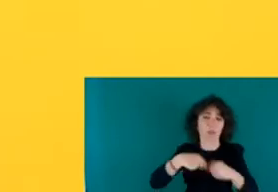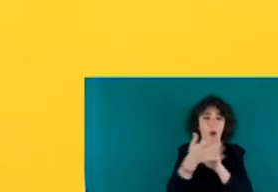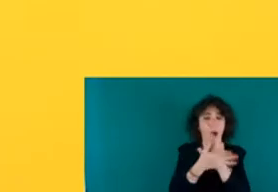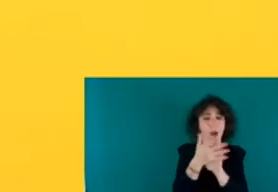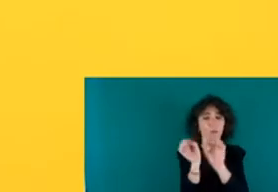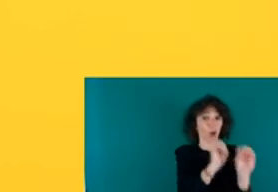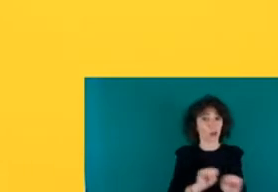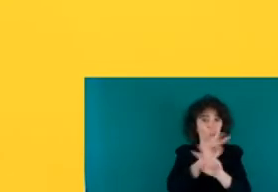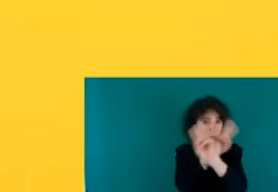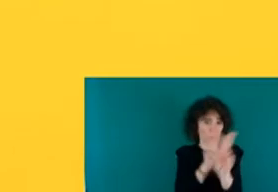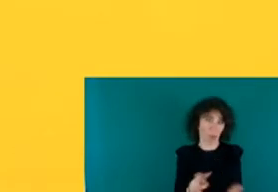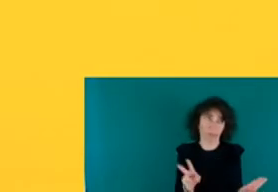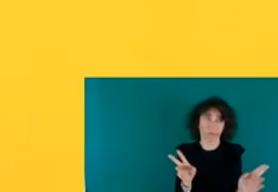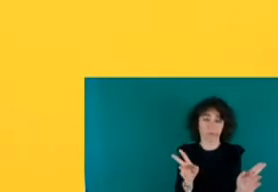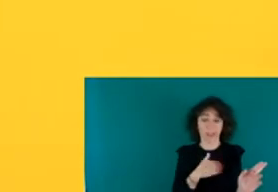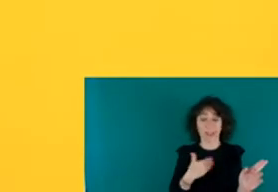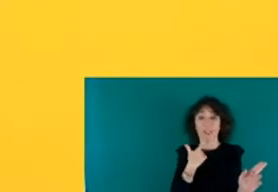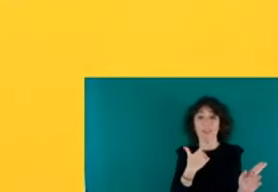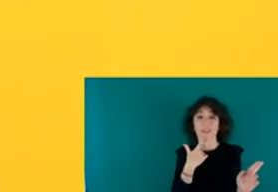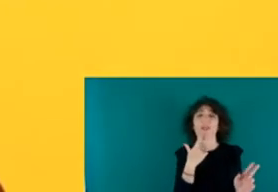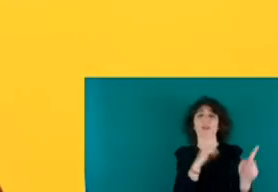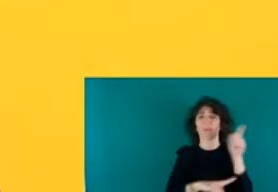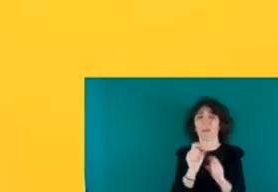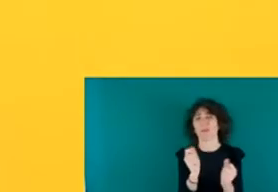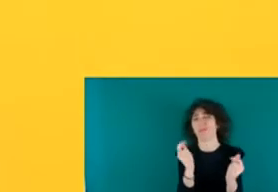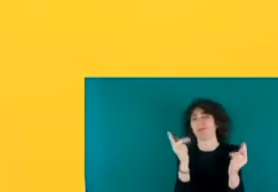bueno, en fin, han habido muchos problemas con esta situación.